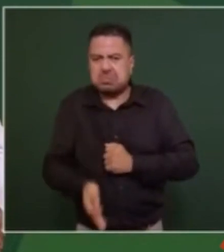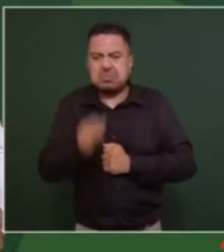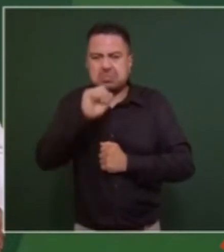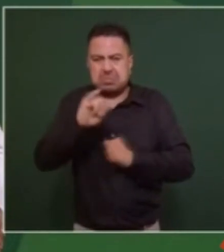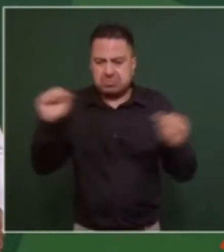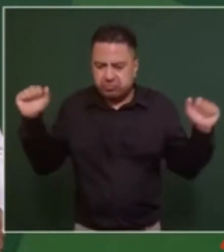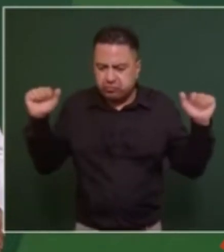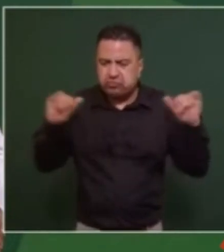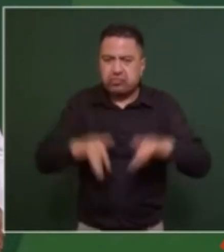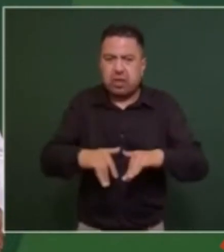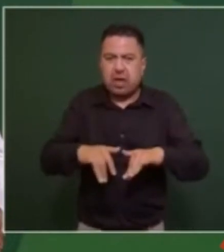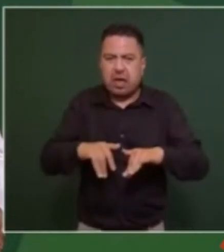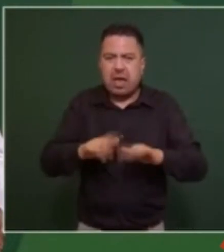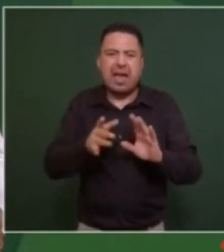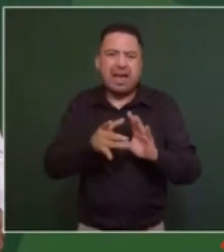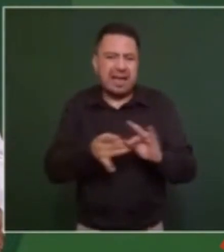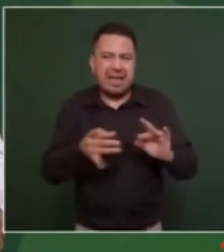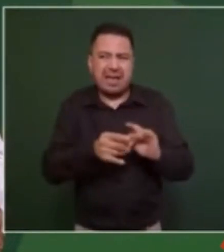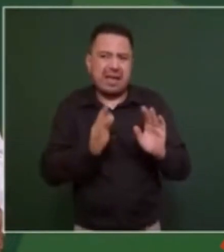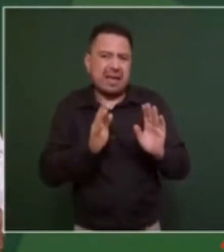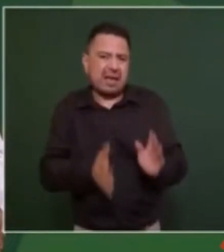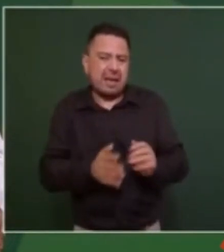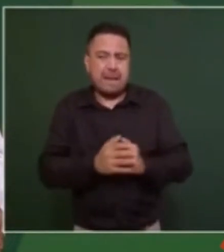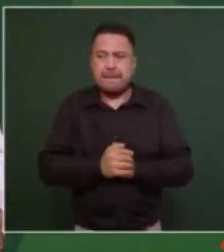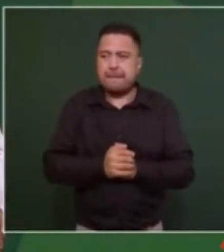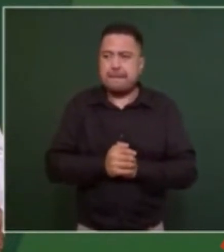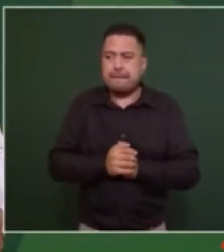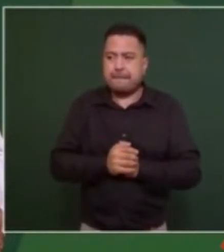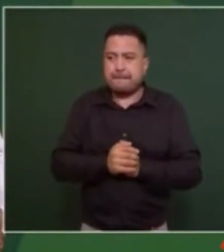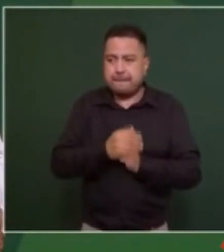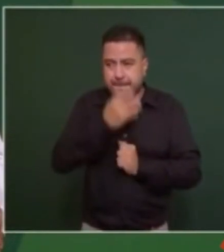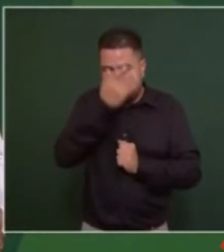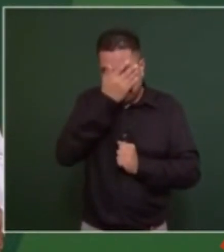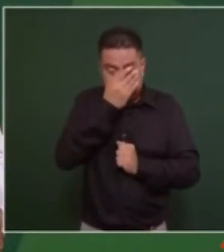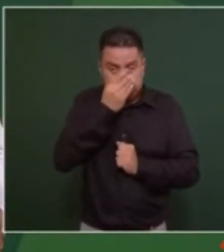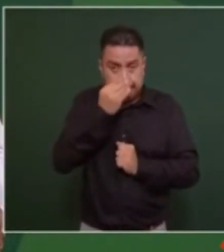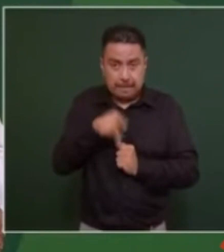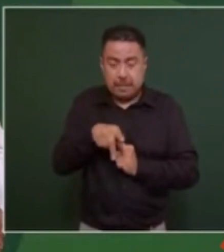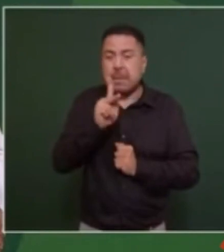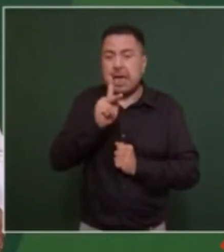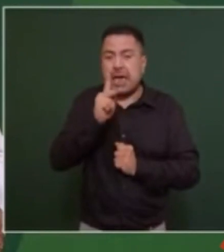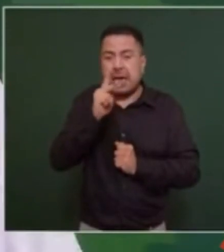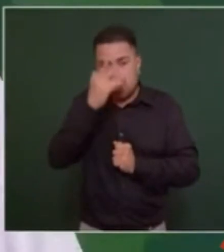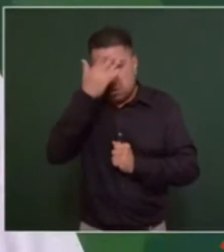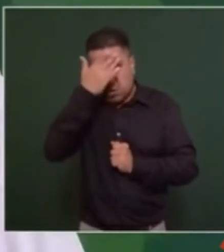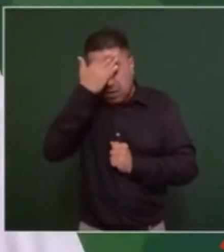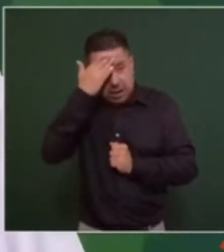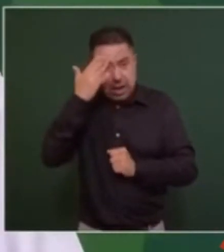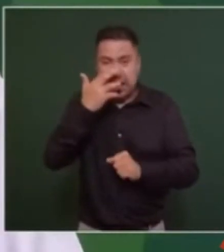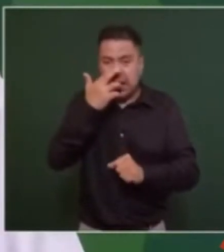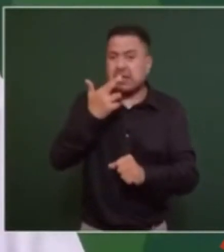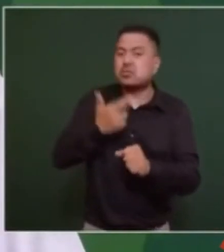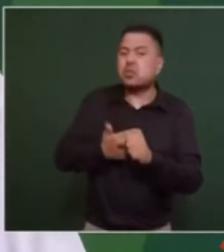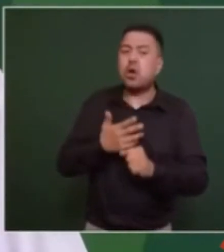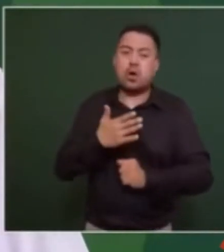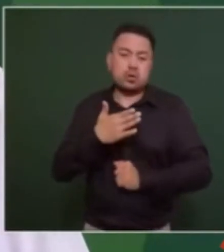Pero en nuestro feudo y bajo nuestra responsabilidad,